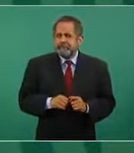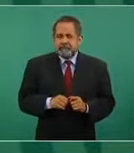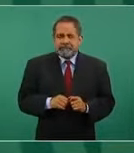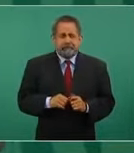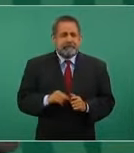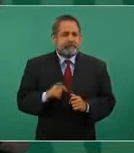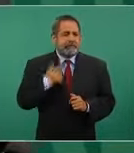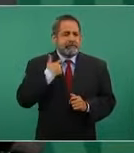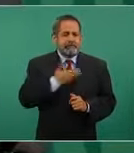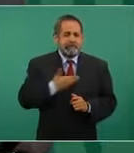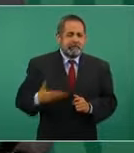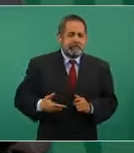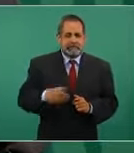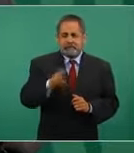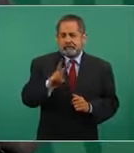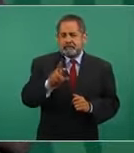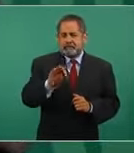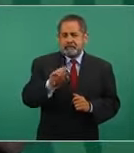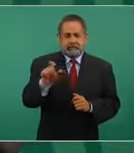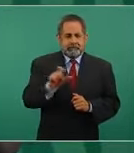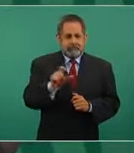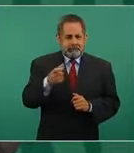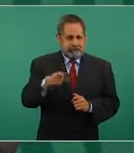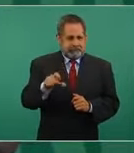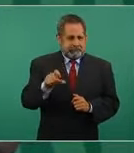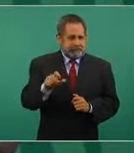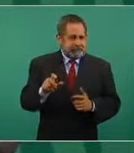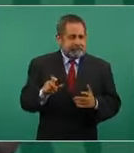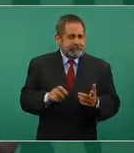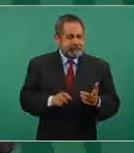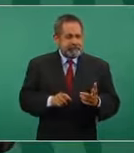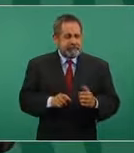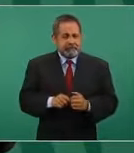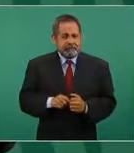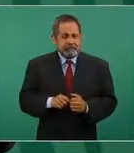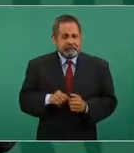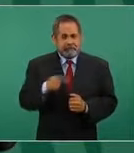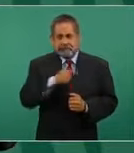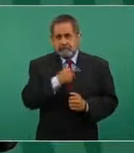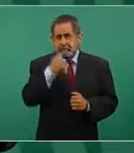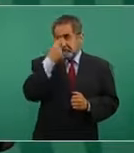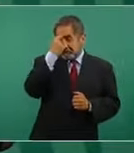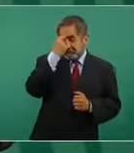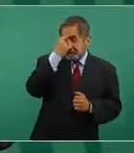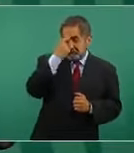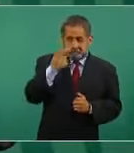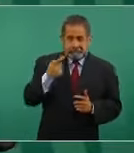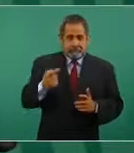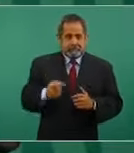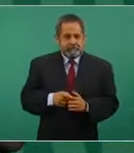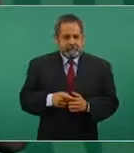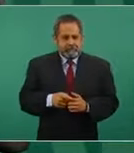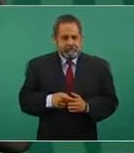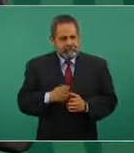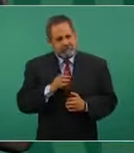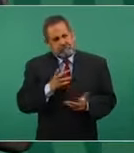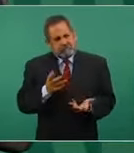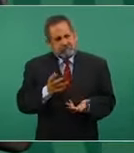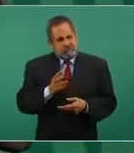consideró inmoral